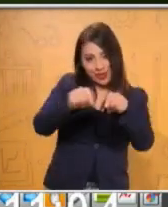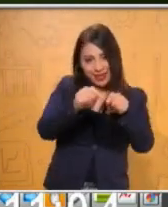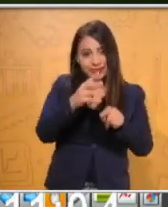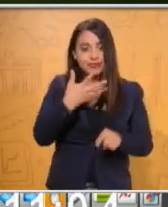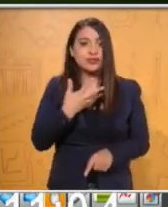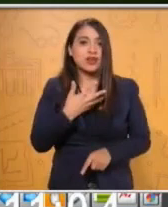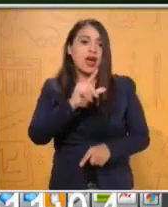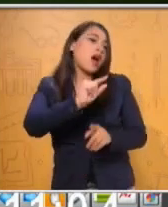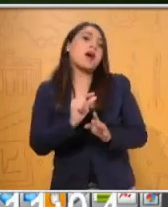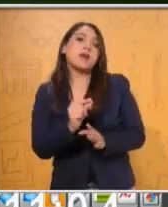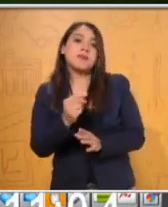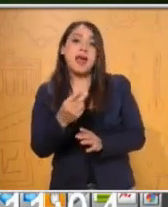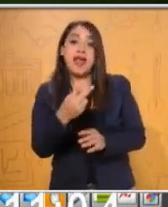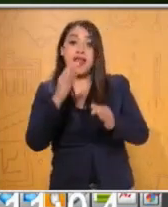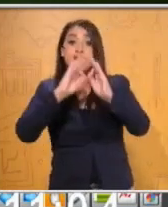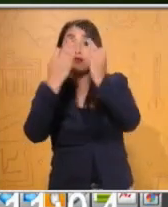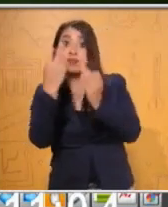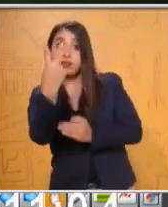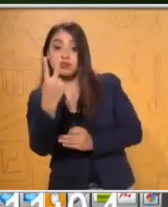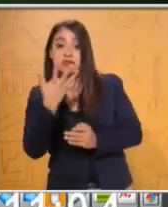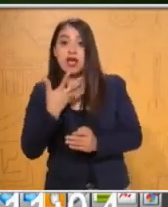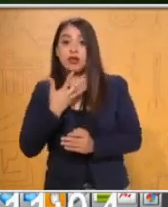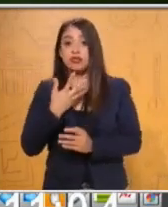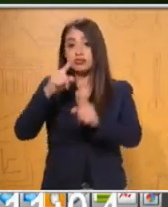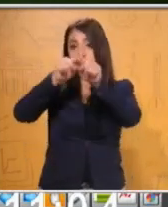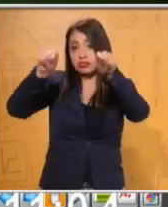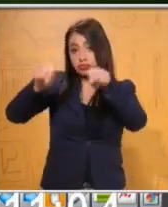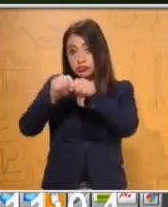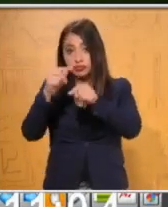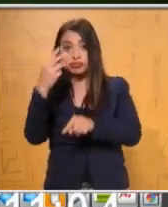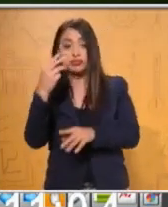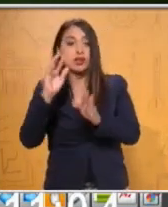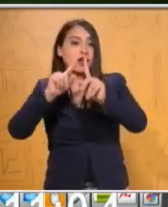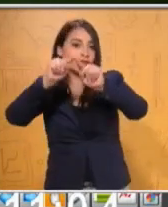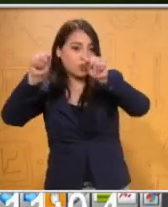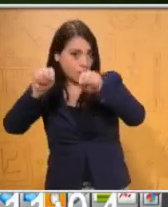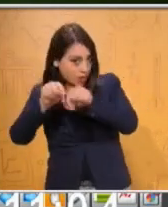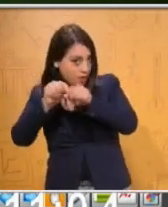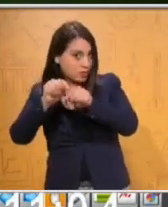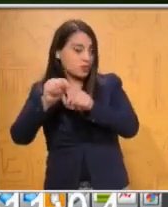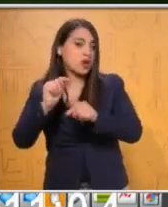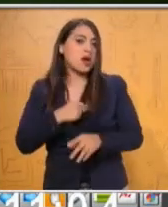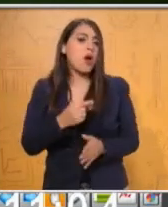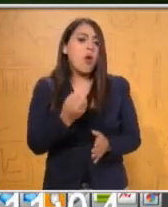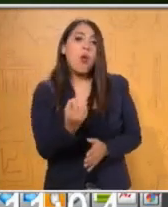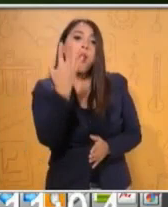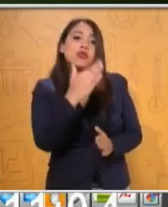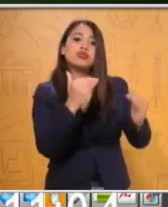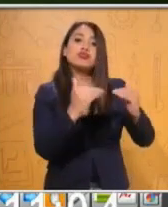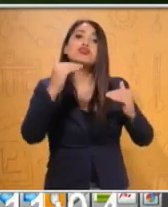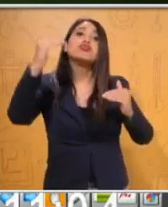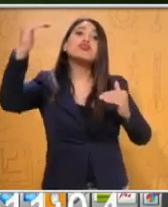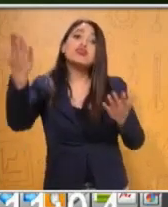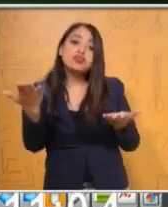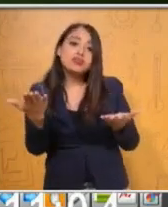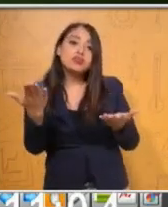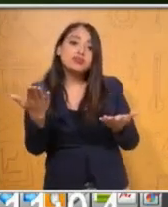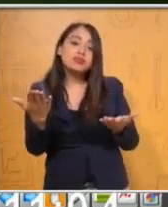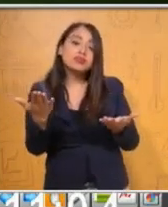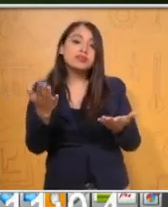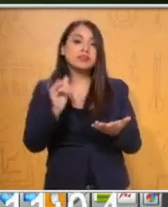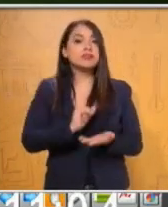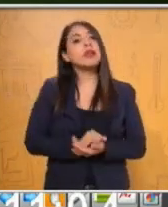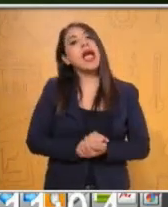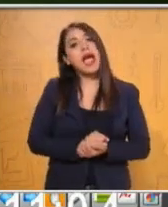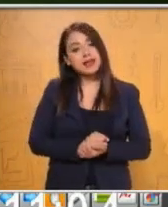Tengo tres cuadrados. ¿Cuántas figuras aumentó de la figura 1 a la figura 2? Un cuadrito. Así